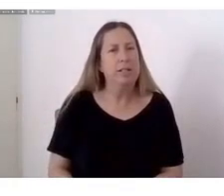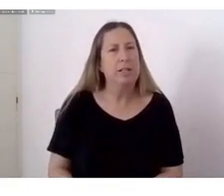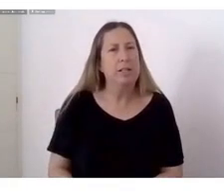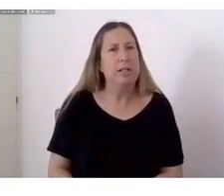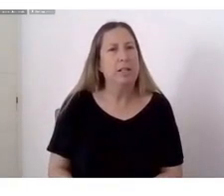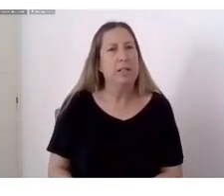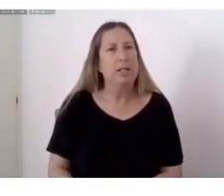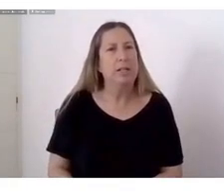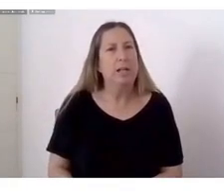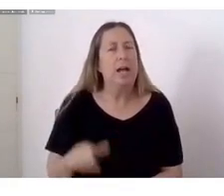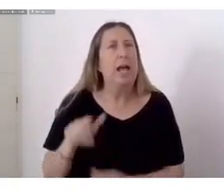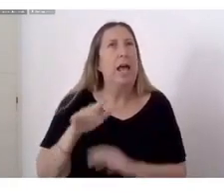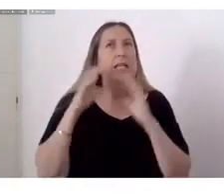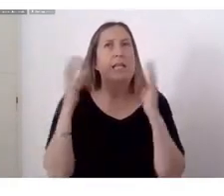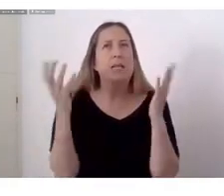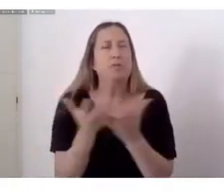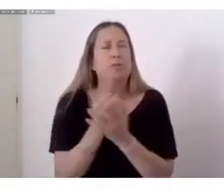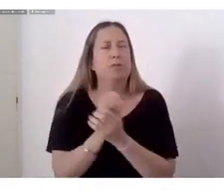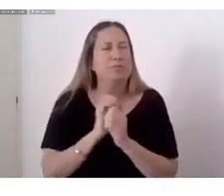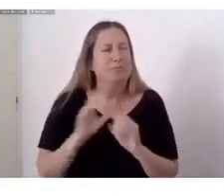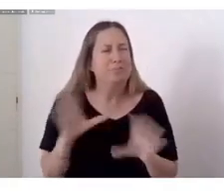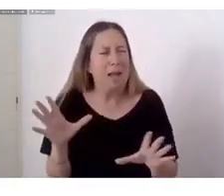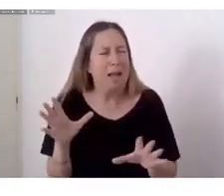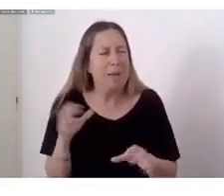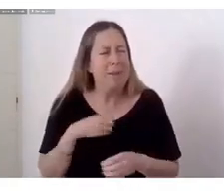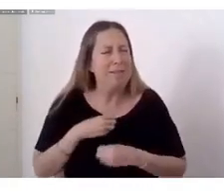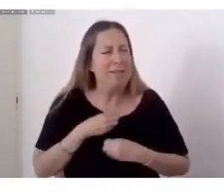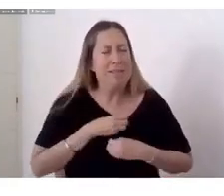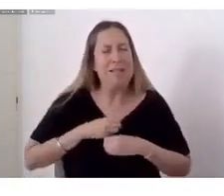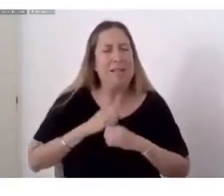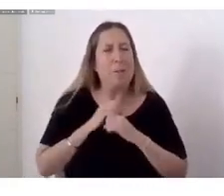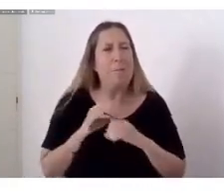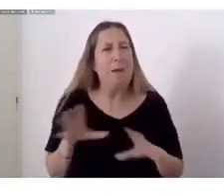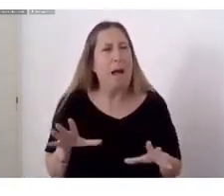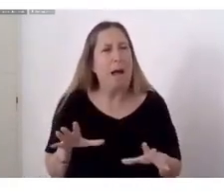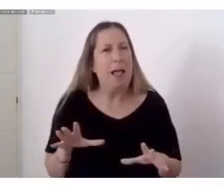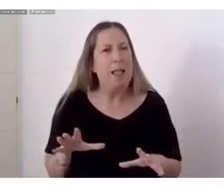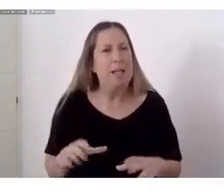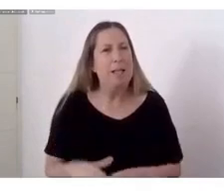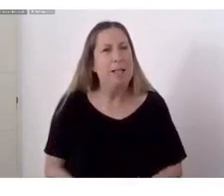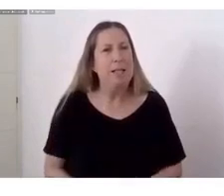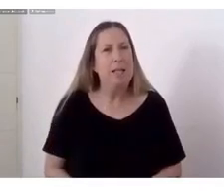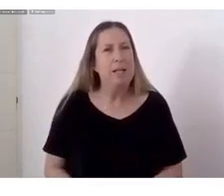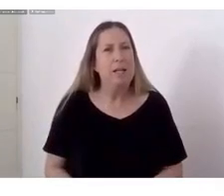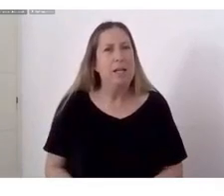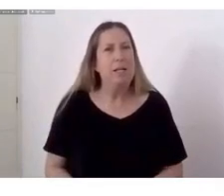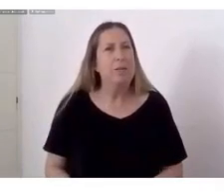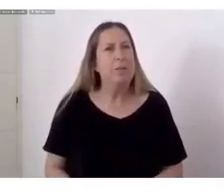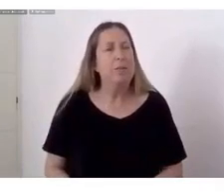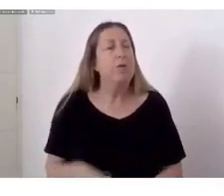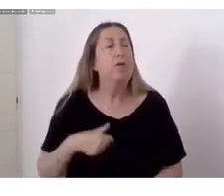desprecia Porque no aprendo A robar